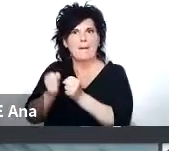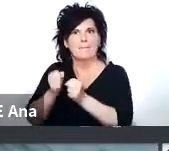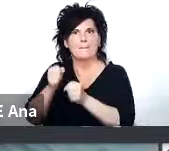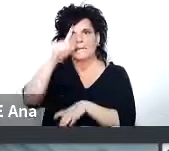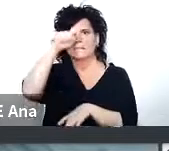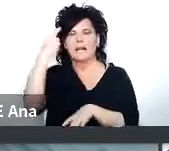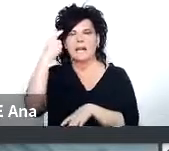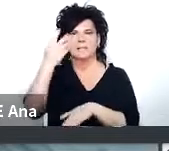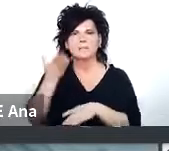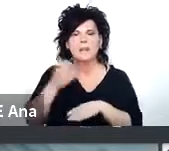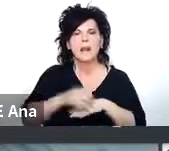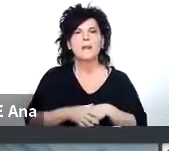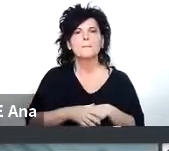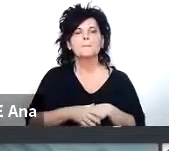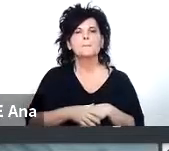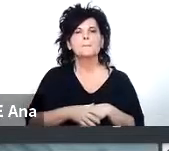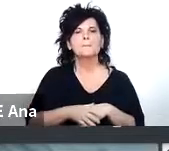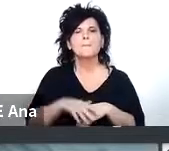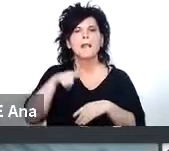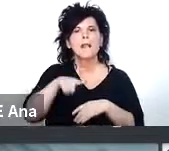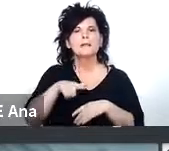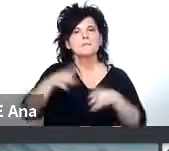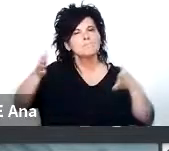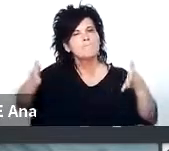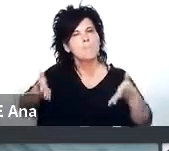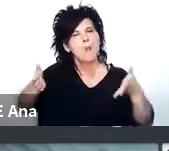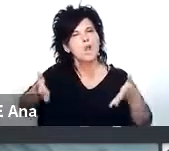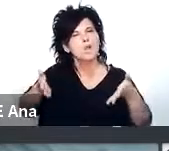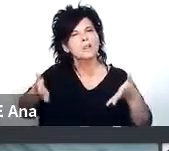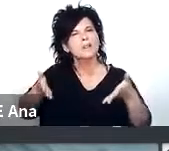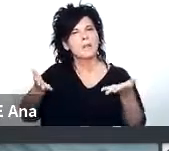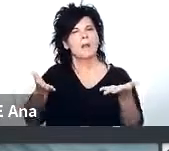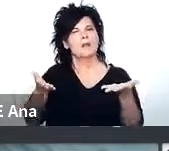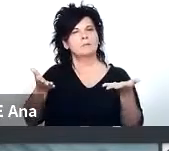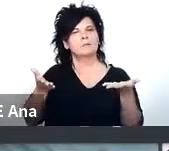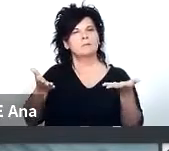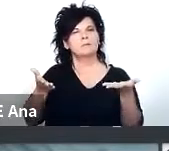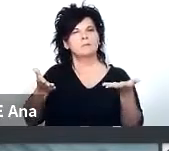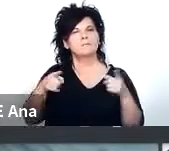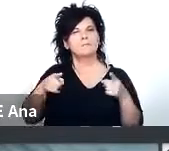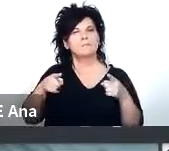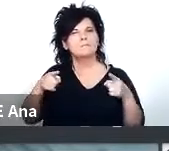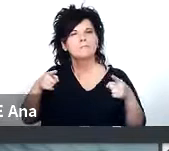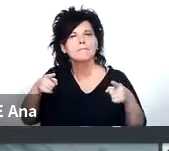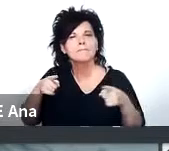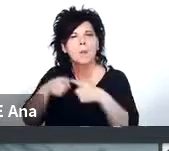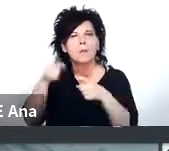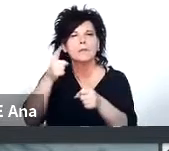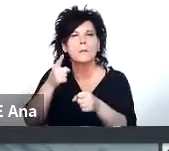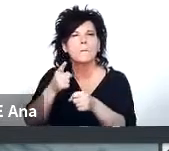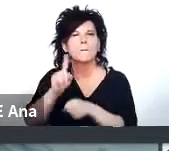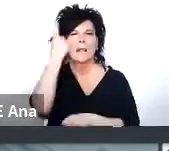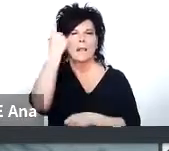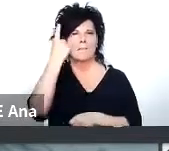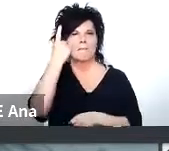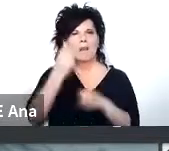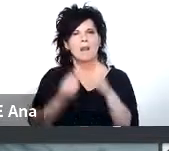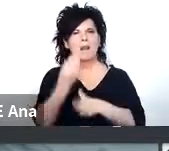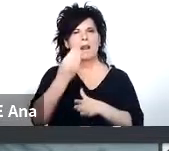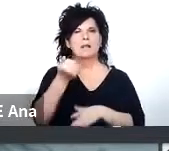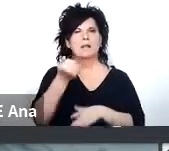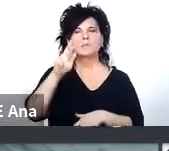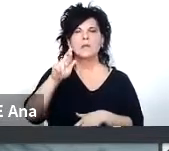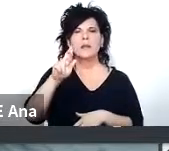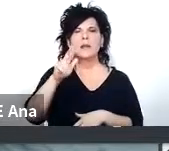entonces esa fue la motivación o esa fue la misión principal de la creación de ARSAT